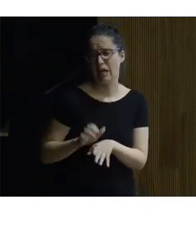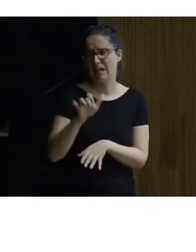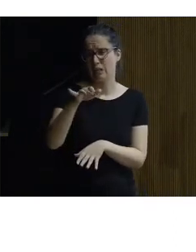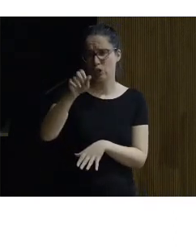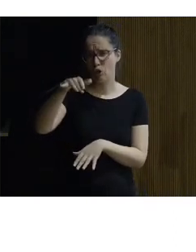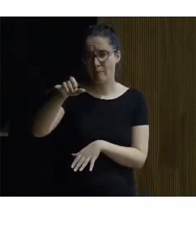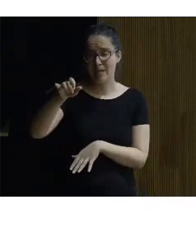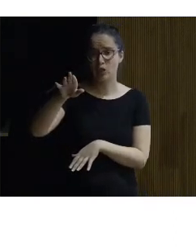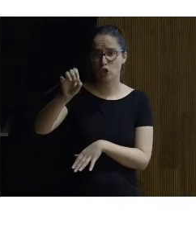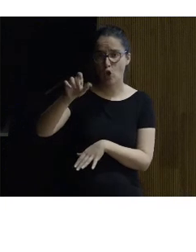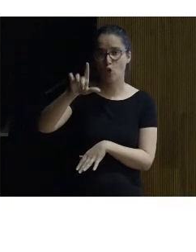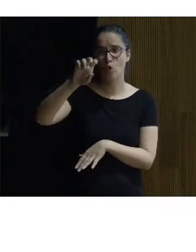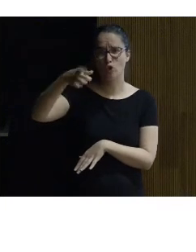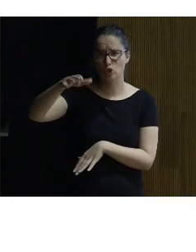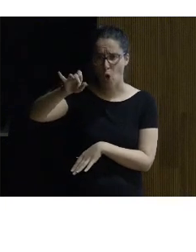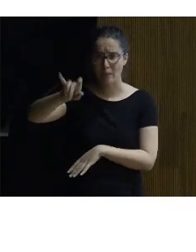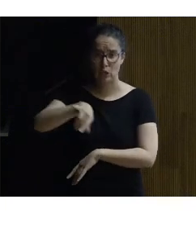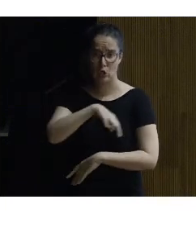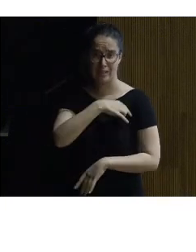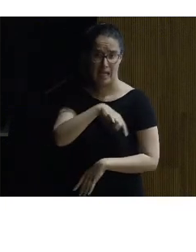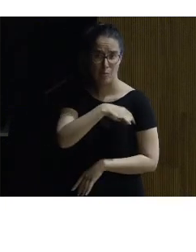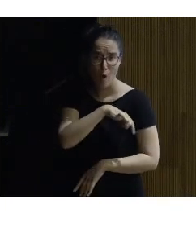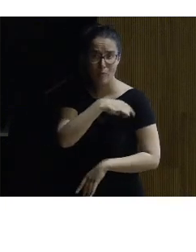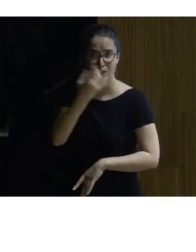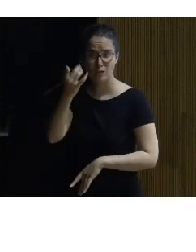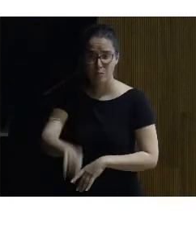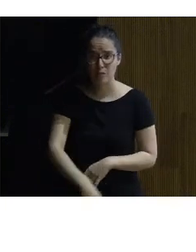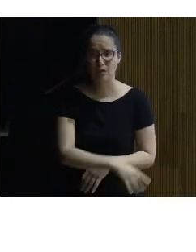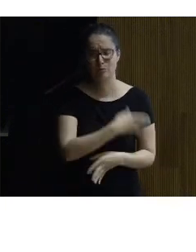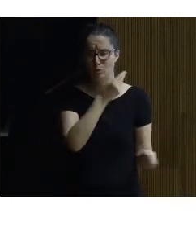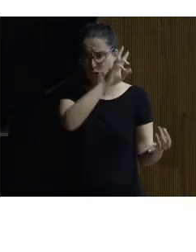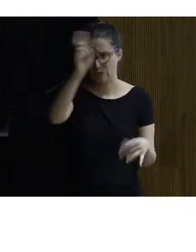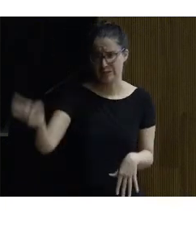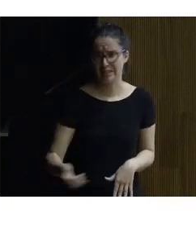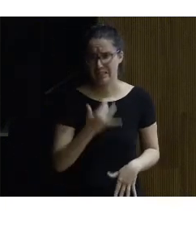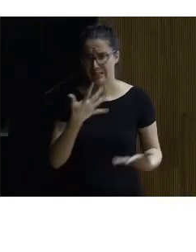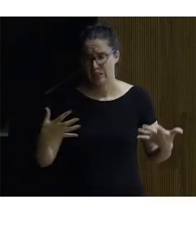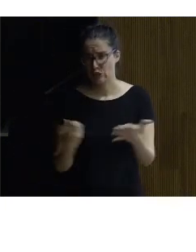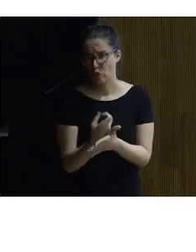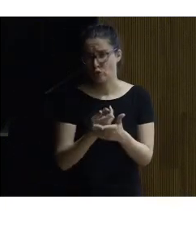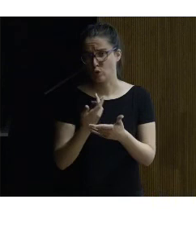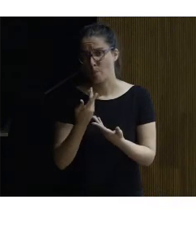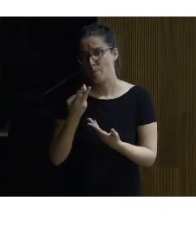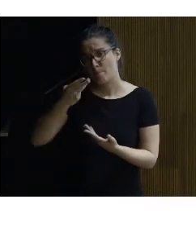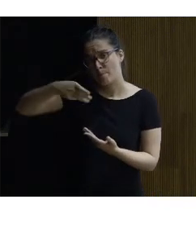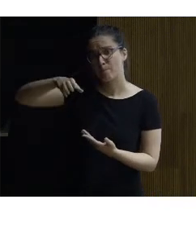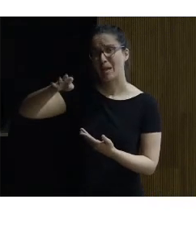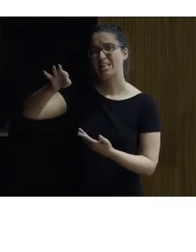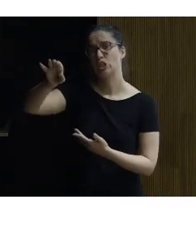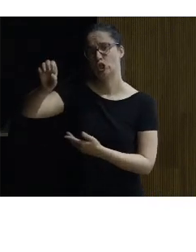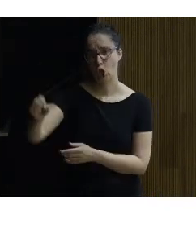el luxómetro el termómetro muchos casi todos acaban en metro ¿no? sentido común